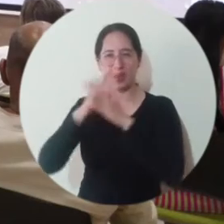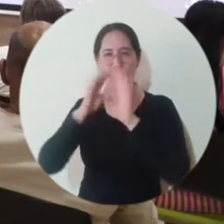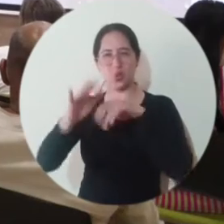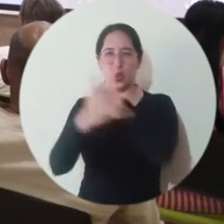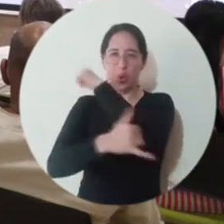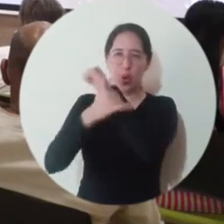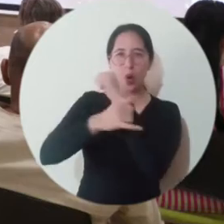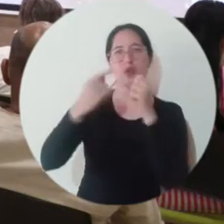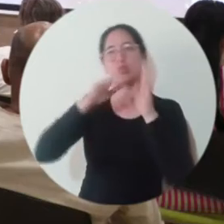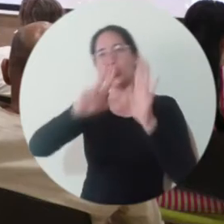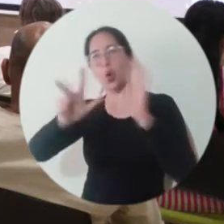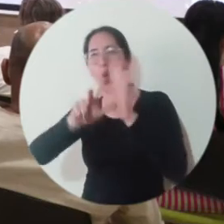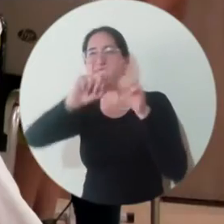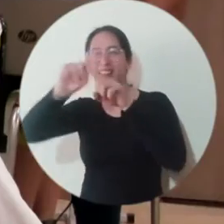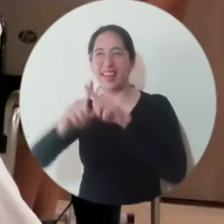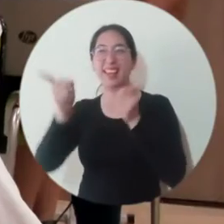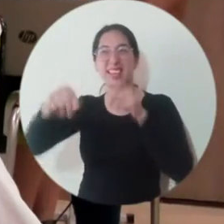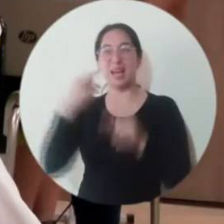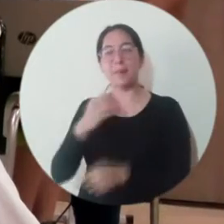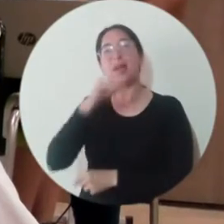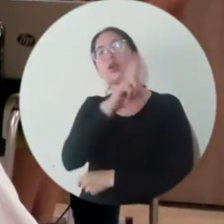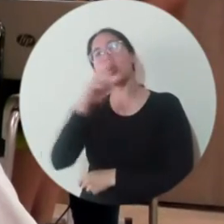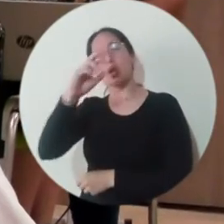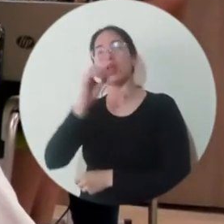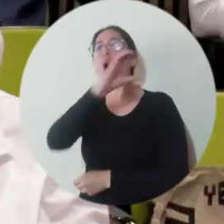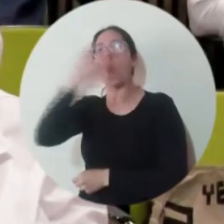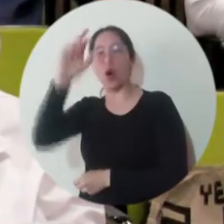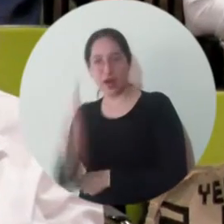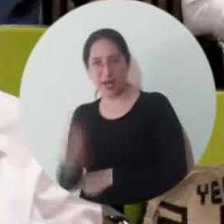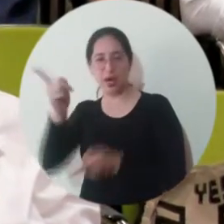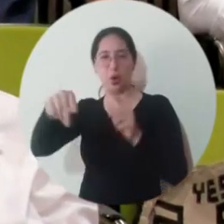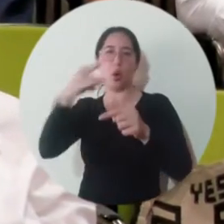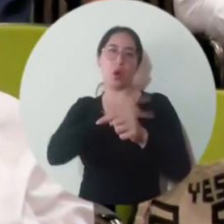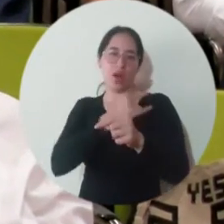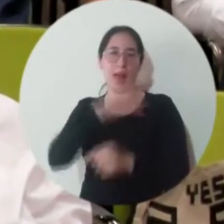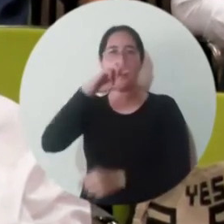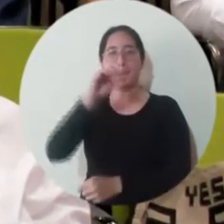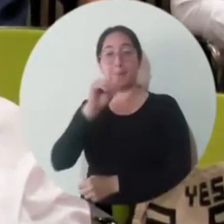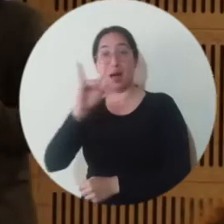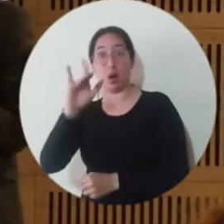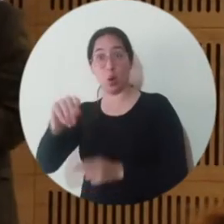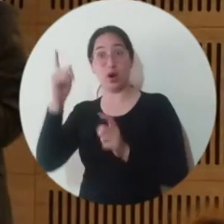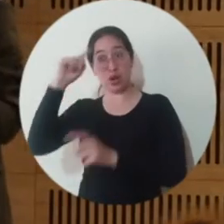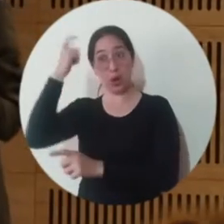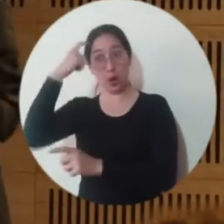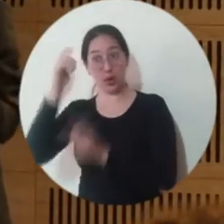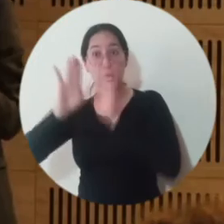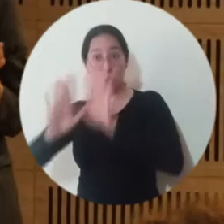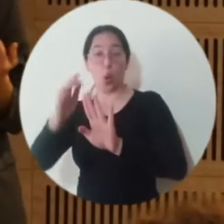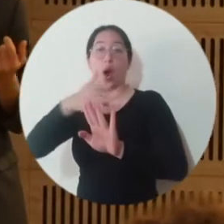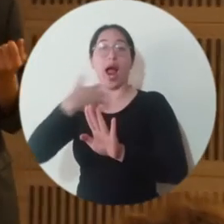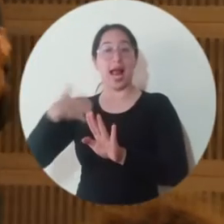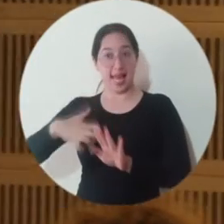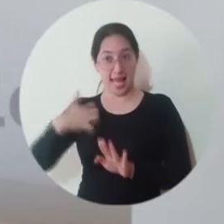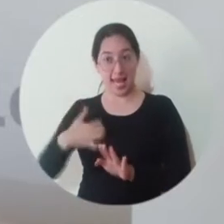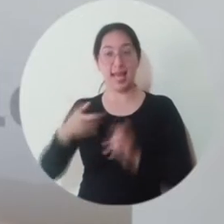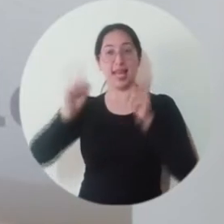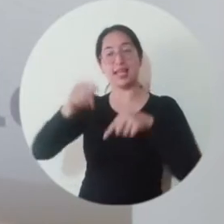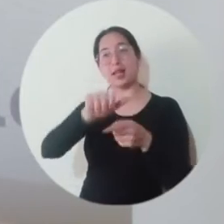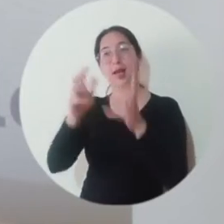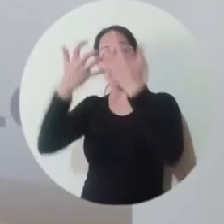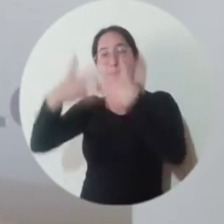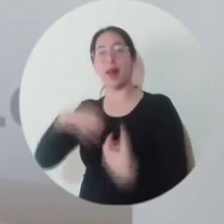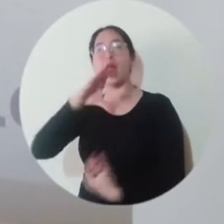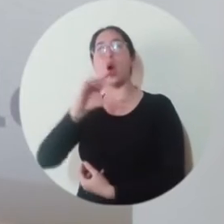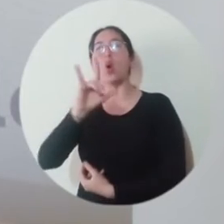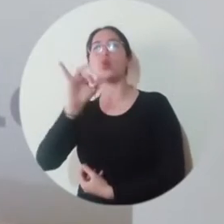Hotelera, el Comité Ejecutivo del Instituto Nacional de Biodiversidad de Costa Rica, la Universidad Paul Valery, el Gobierno Municipal